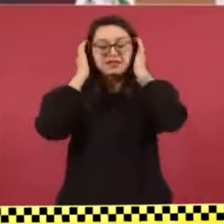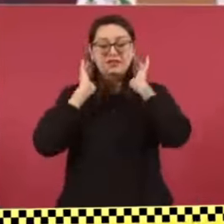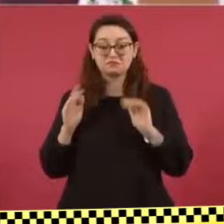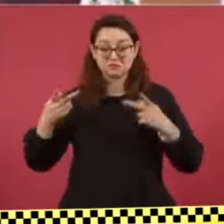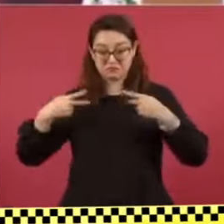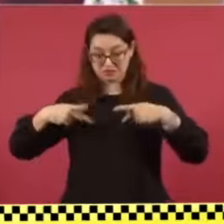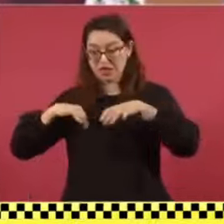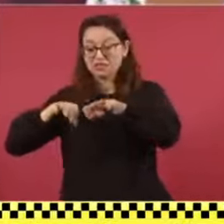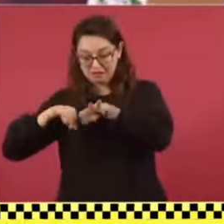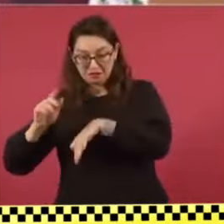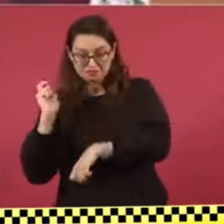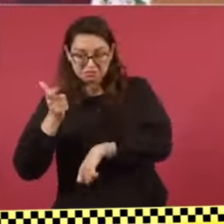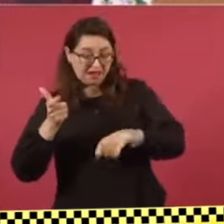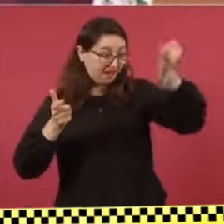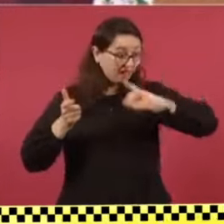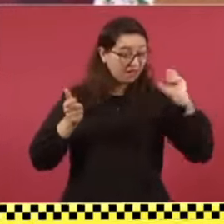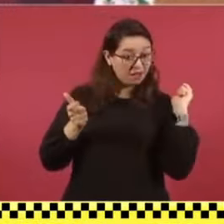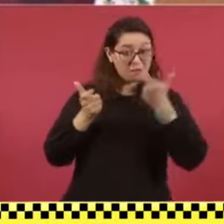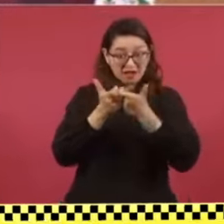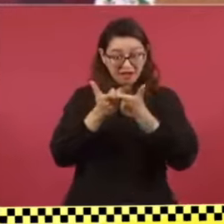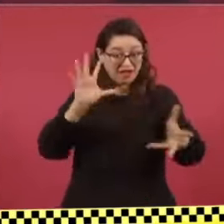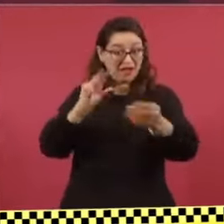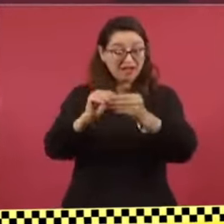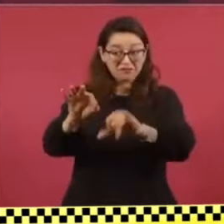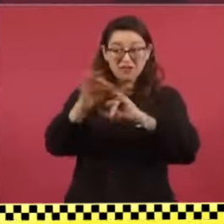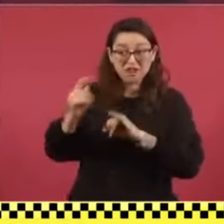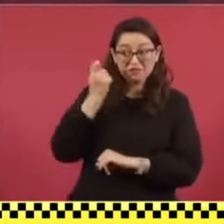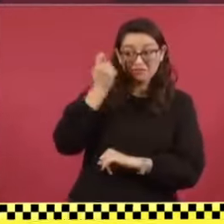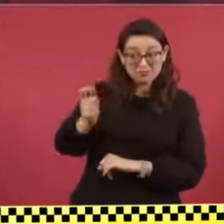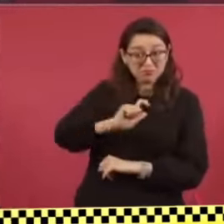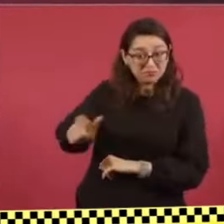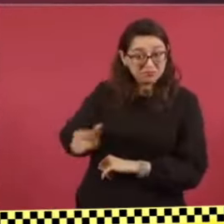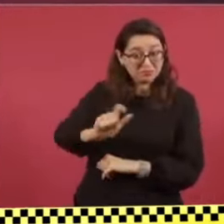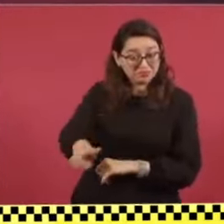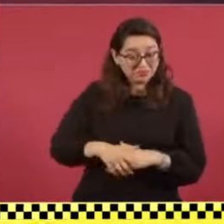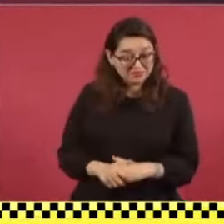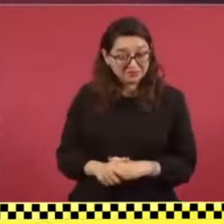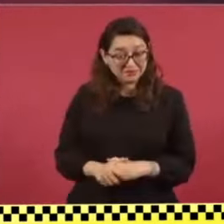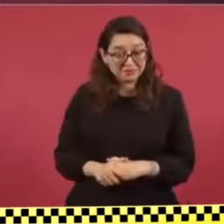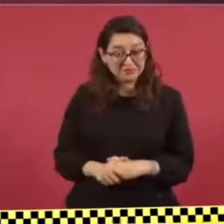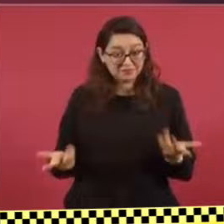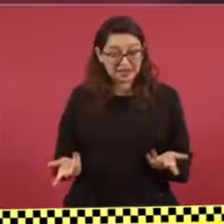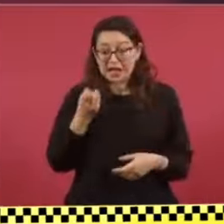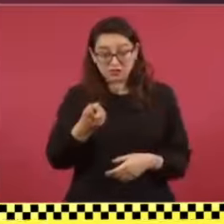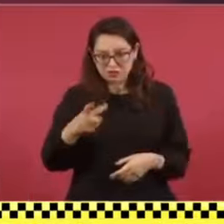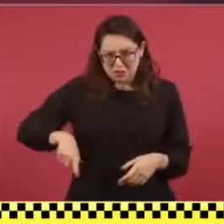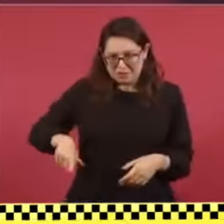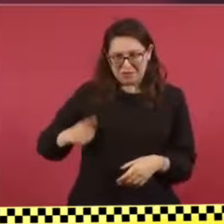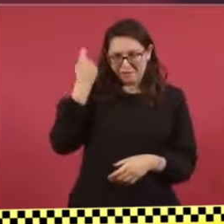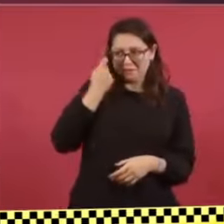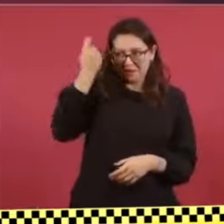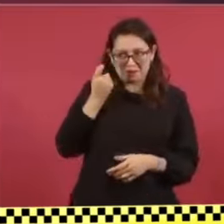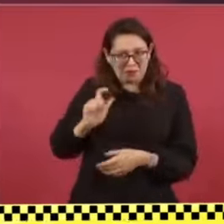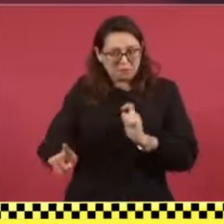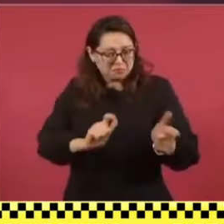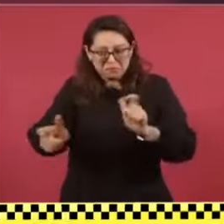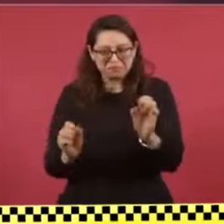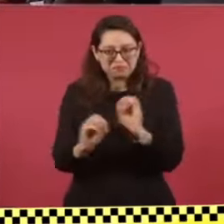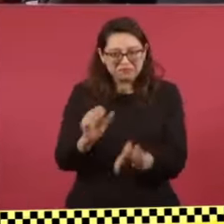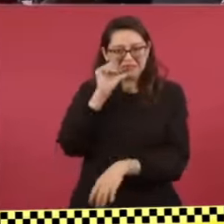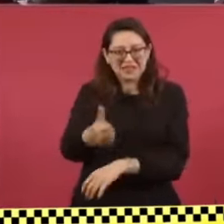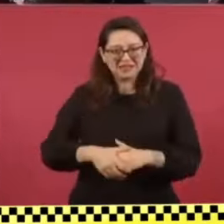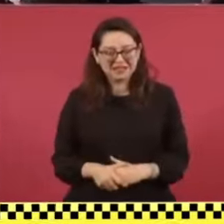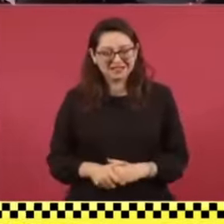directa y de un solo golpe al sector empresarial, tiene que entrar al gobierno, ayudar,